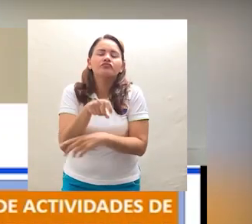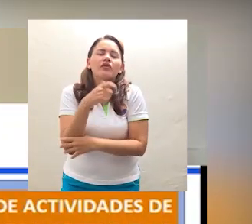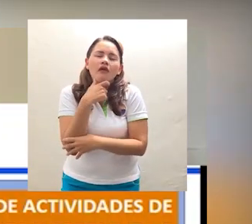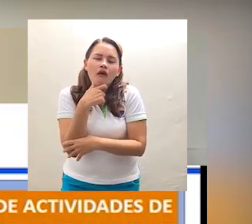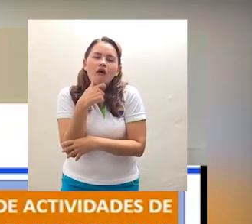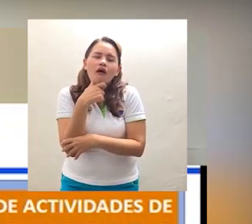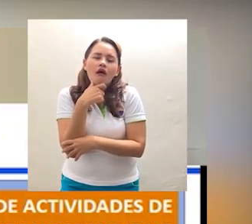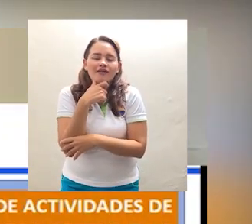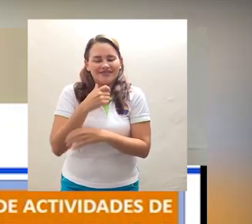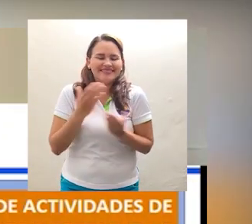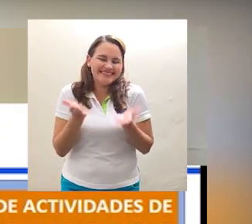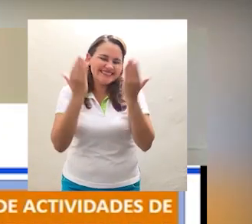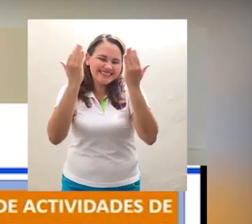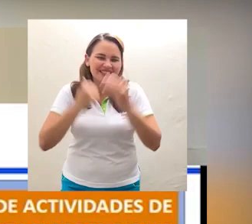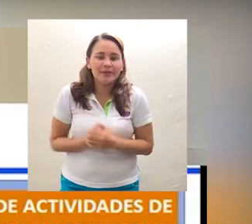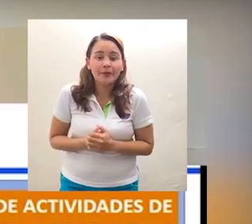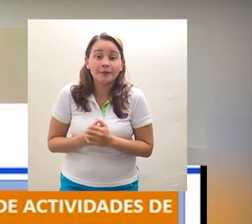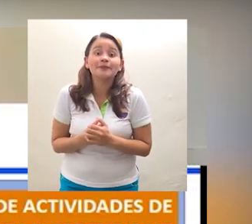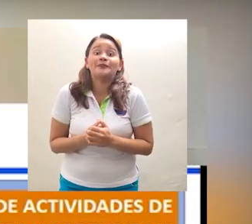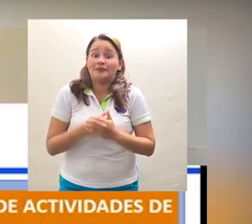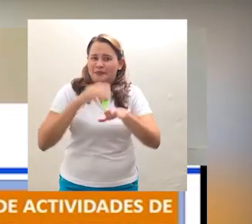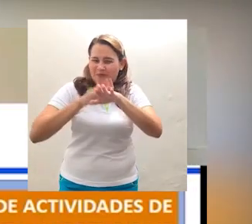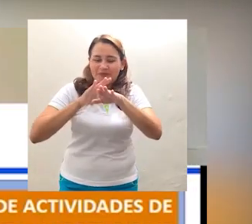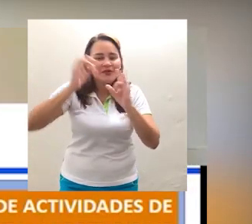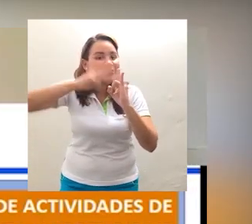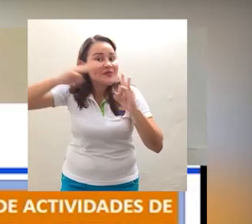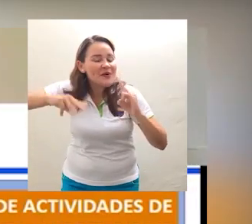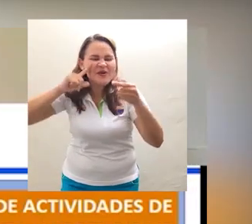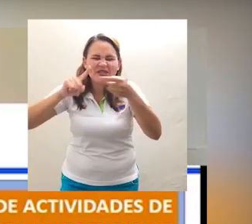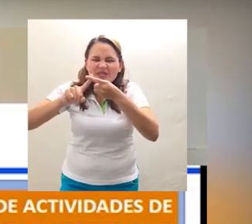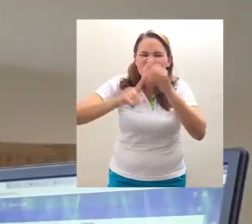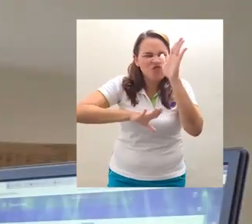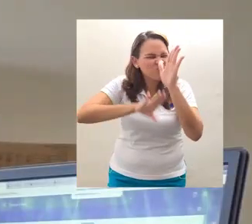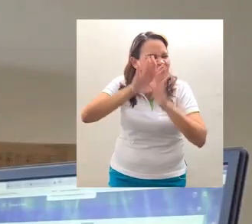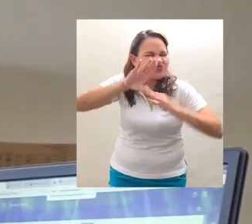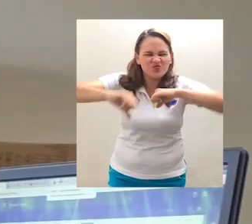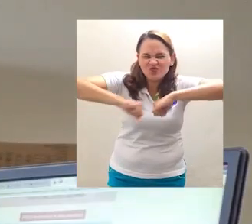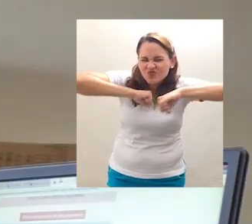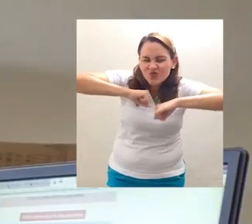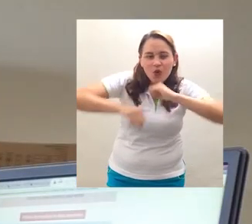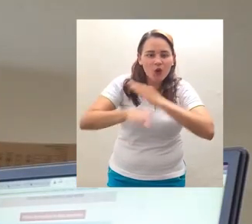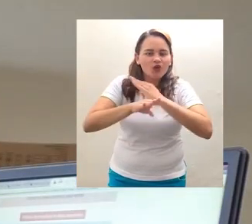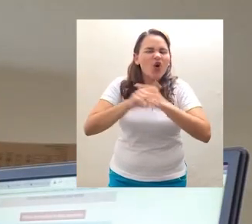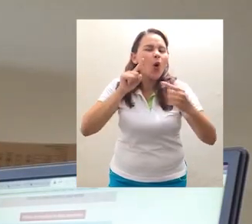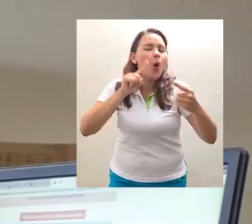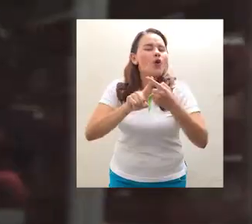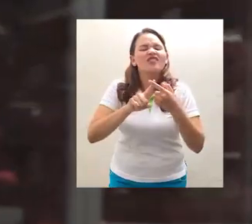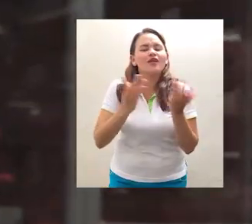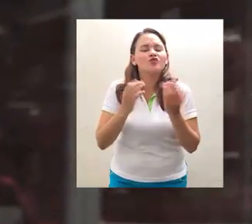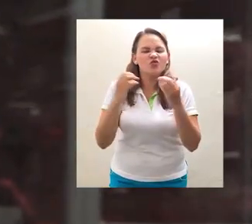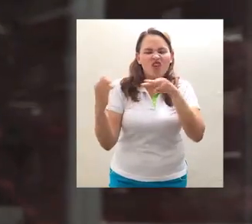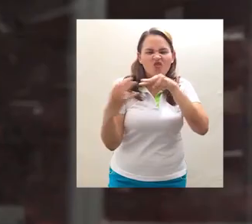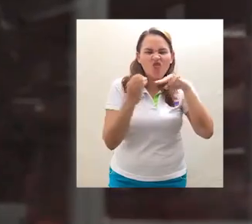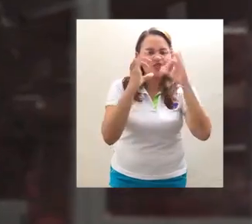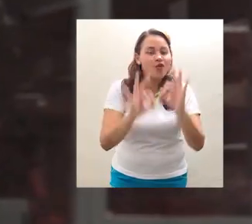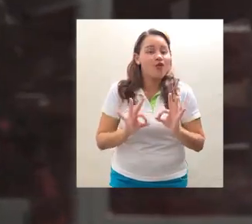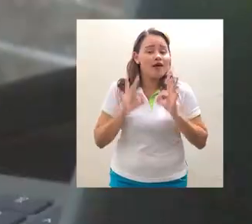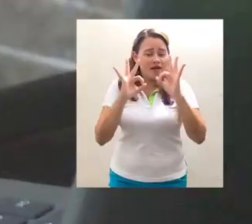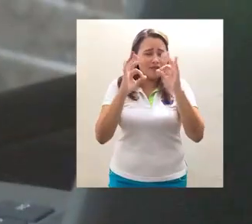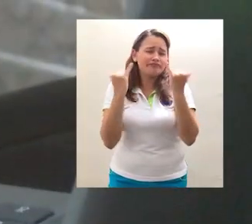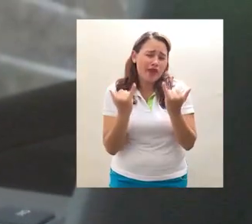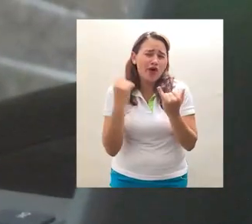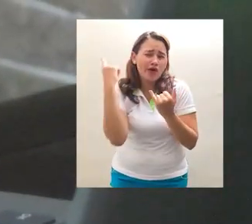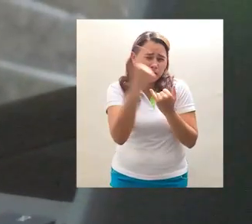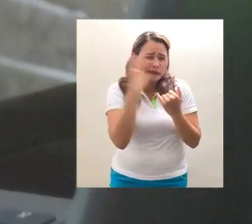Ya no estoy sincronizado con ese momento, pero puedo hacer parte de la actividad. Y es que a pesar de todo, Unimagdalena avanza con el